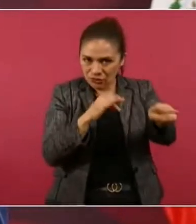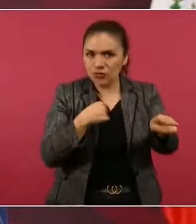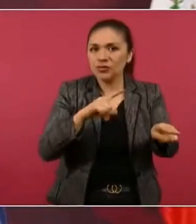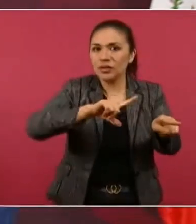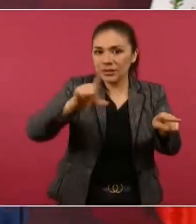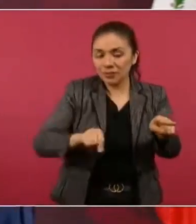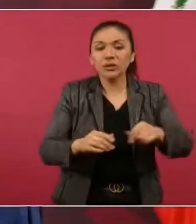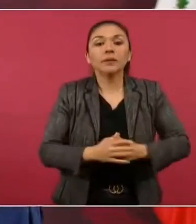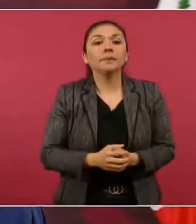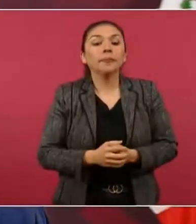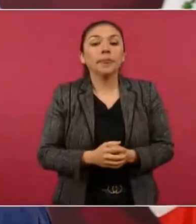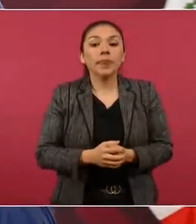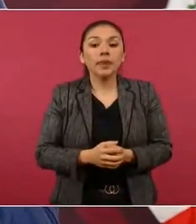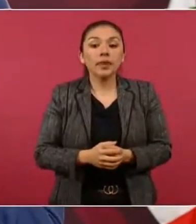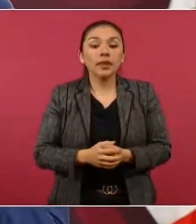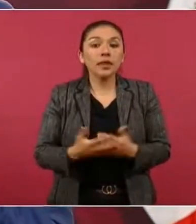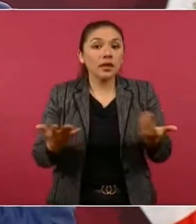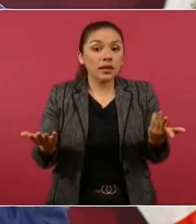Gracias. Entonces,